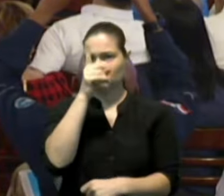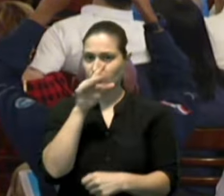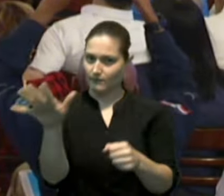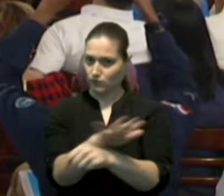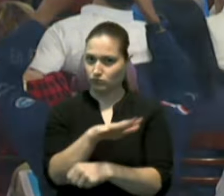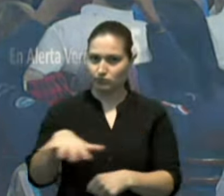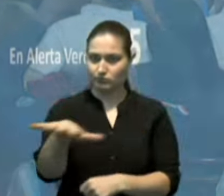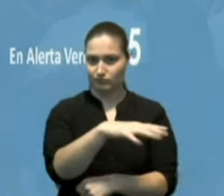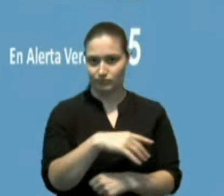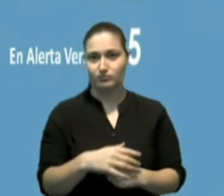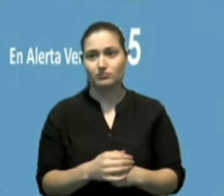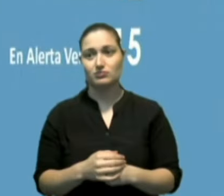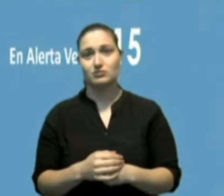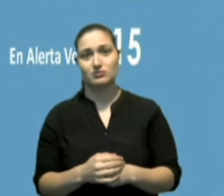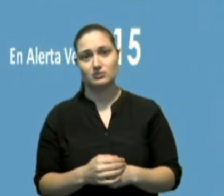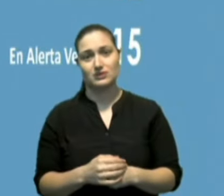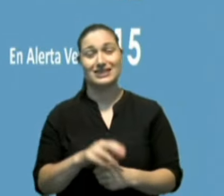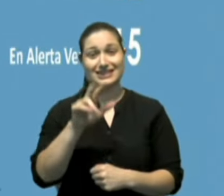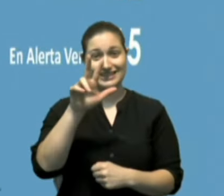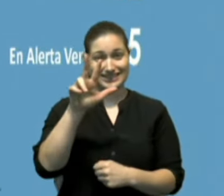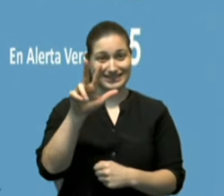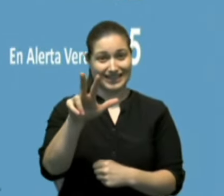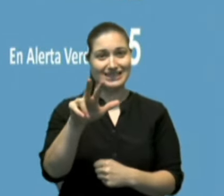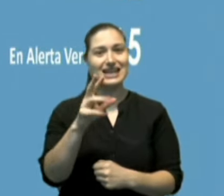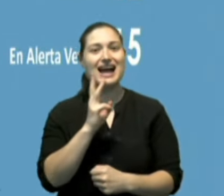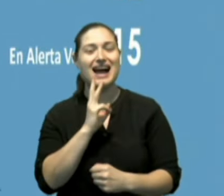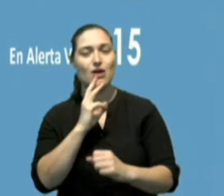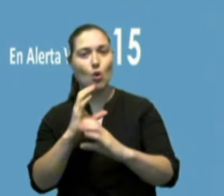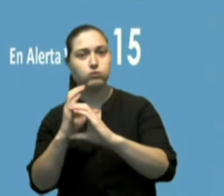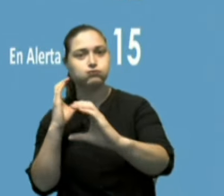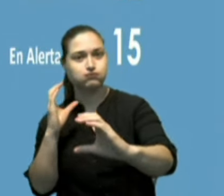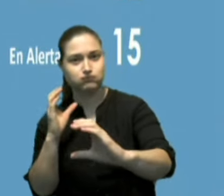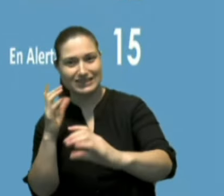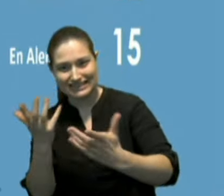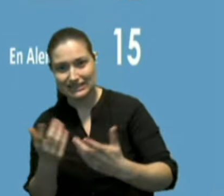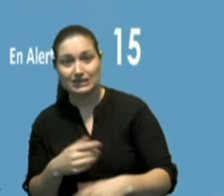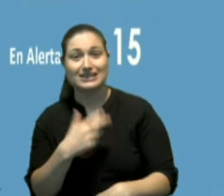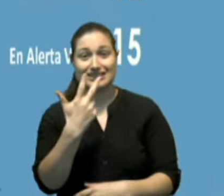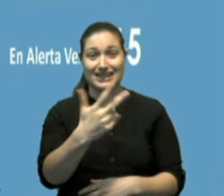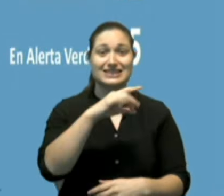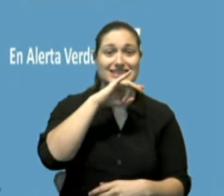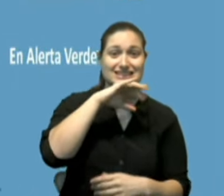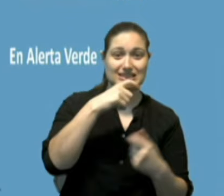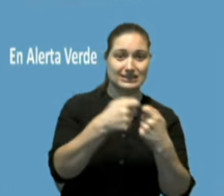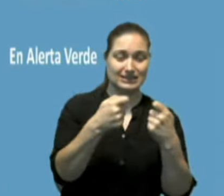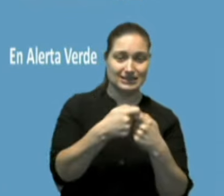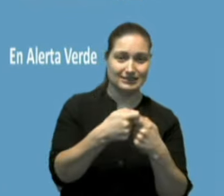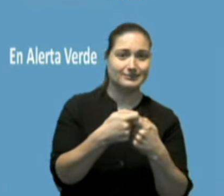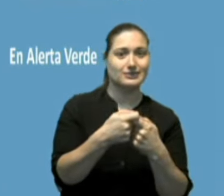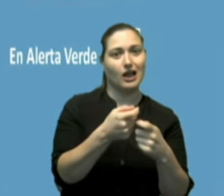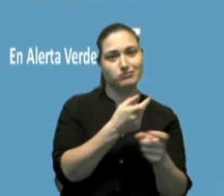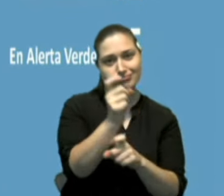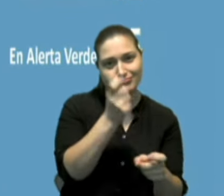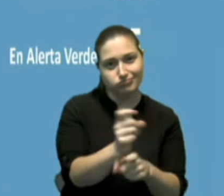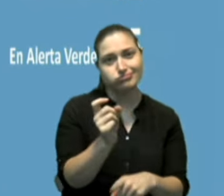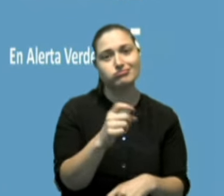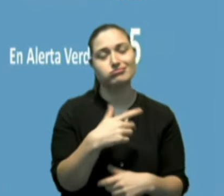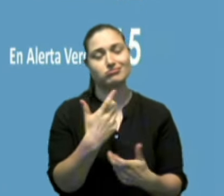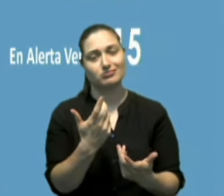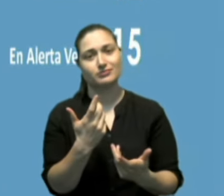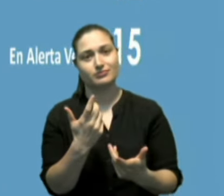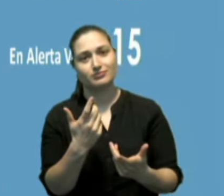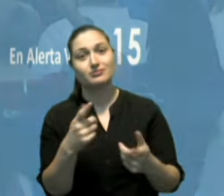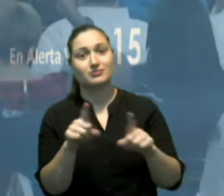una fuera de servicio, unos tres acueductos, un circuito eléctrico afectado, además de otro también que fue